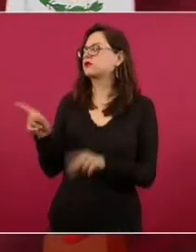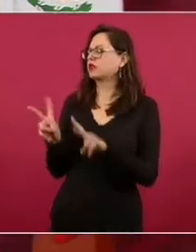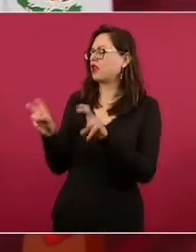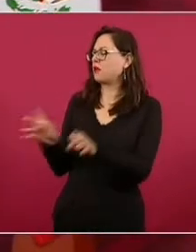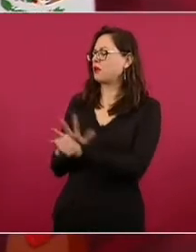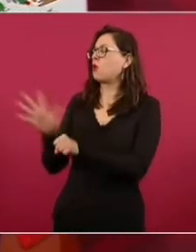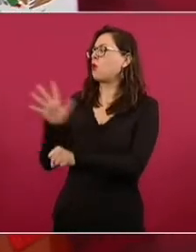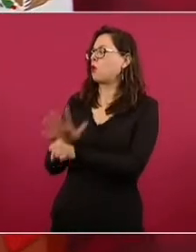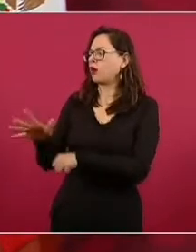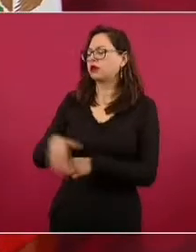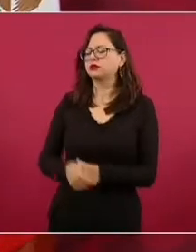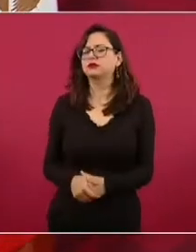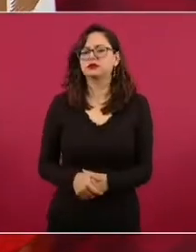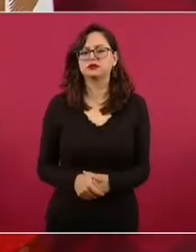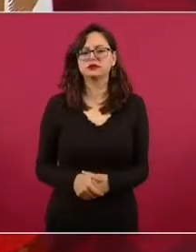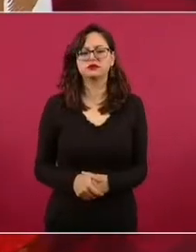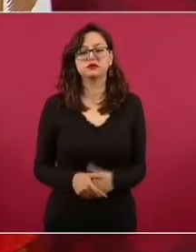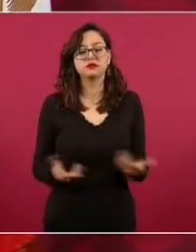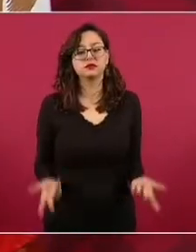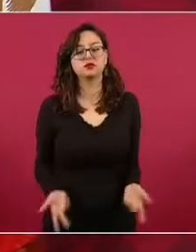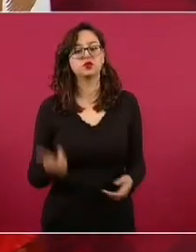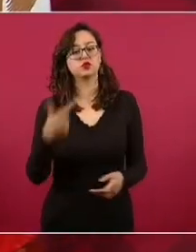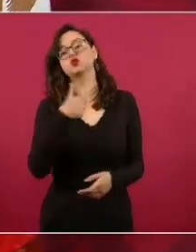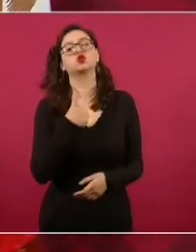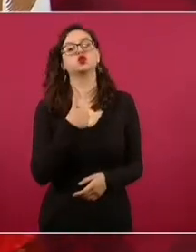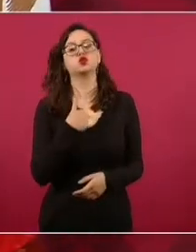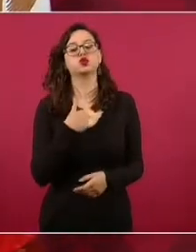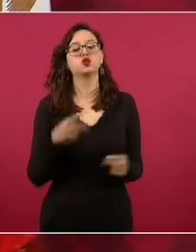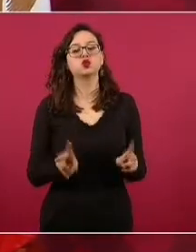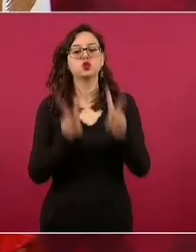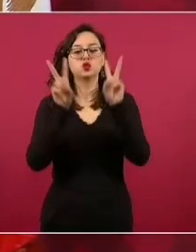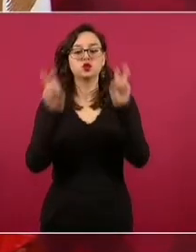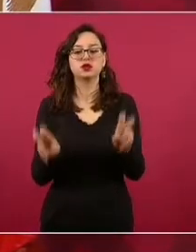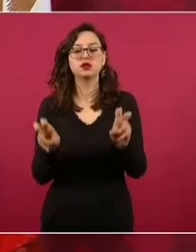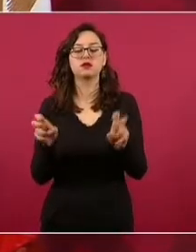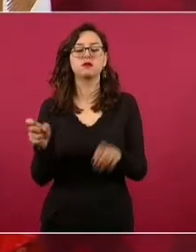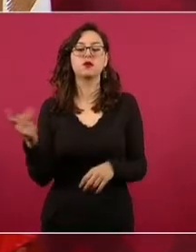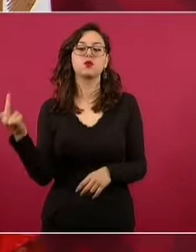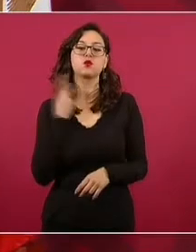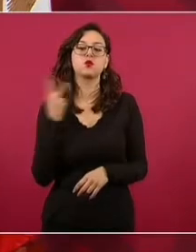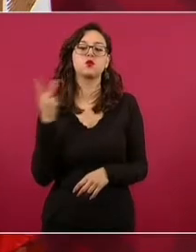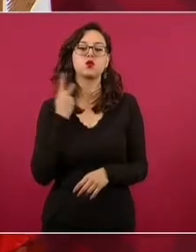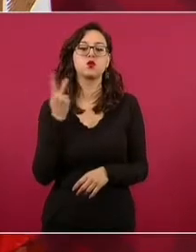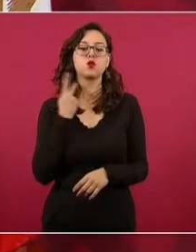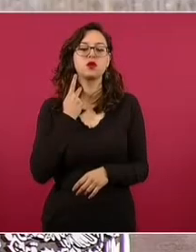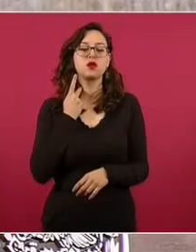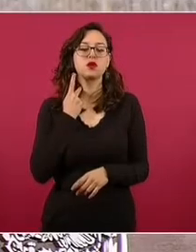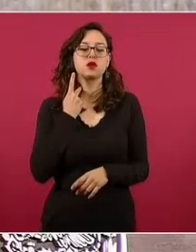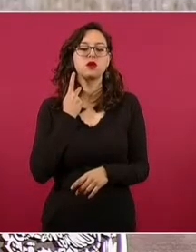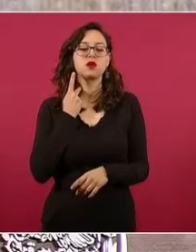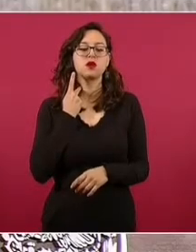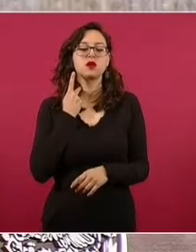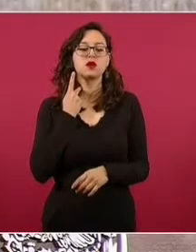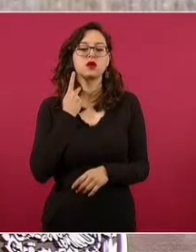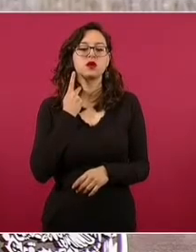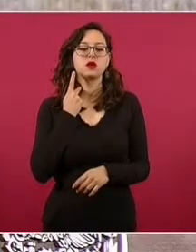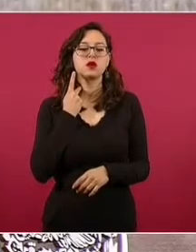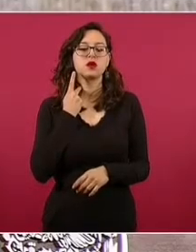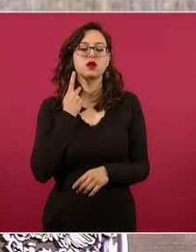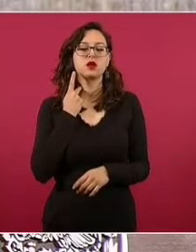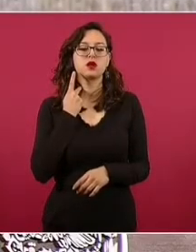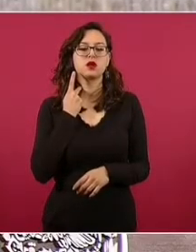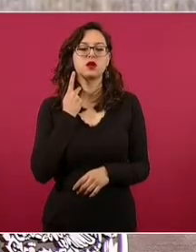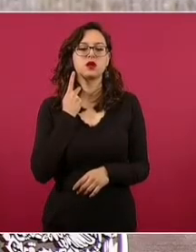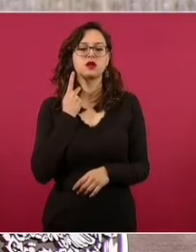pues voy a hablar en contra de la política del presidente